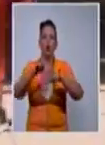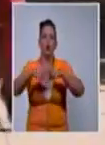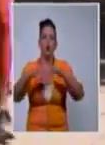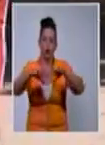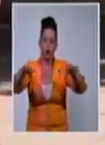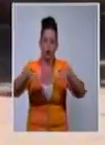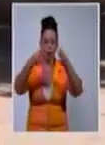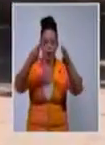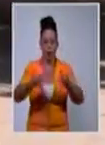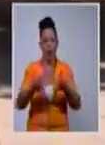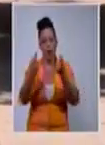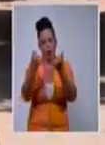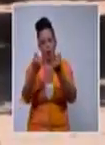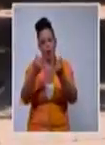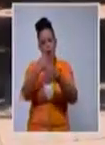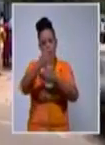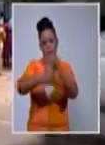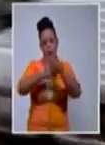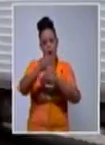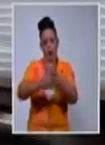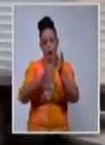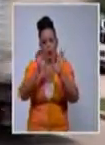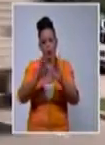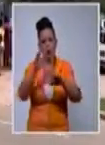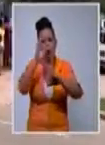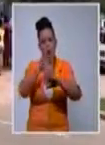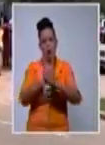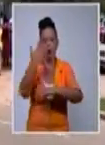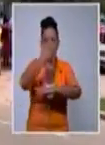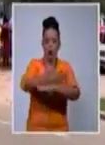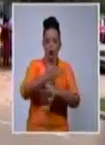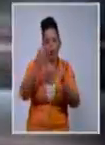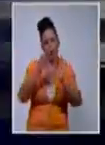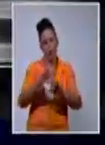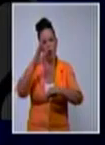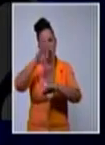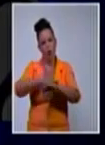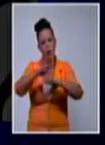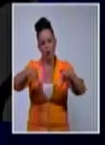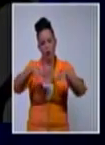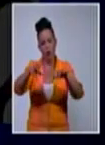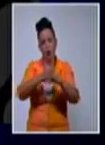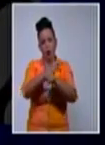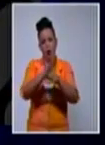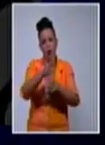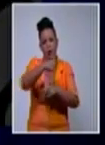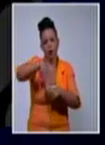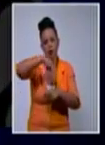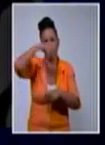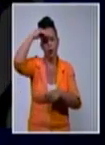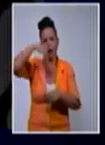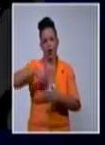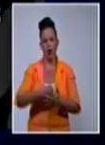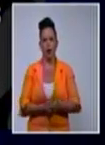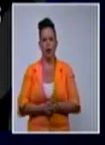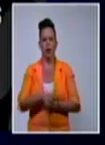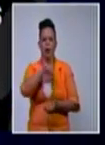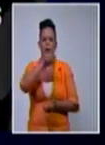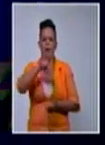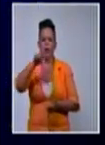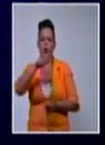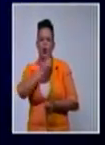recrudecimiento del bloqueo y del impacto de la epidemia de COVID-19. El llamado es a la movilización pacífica.